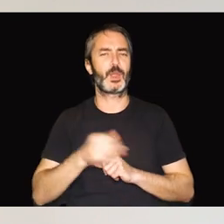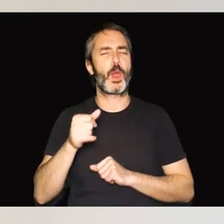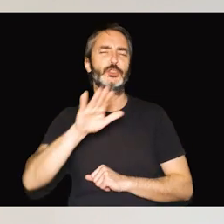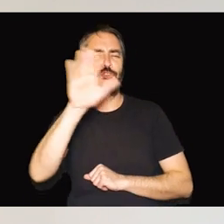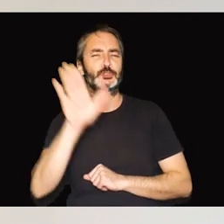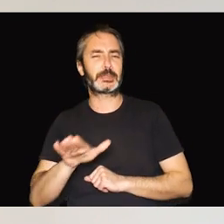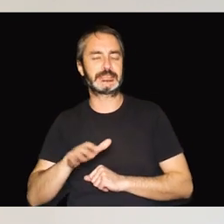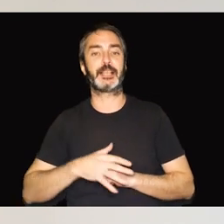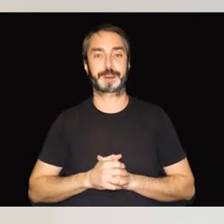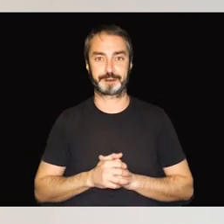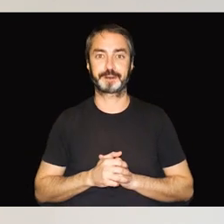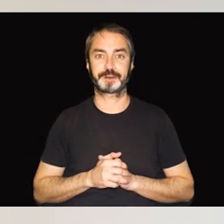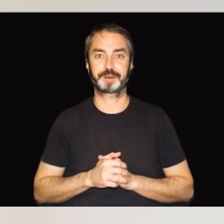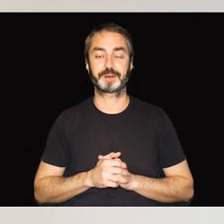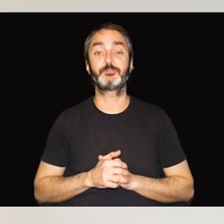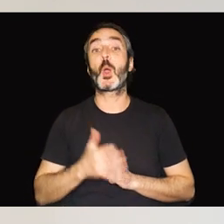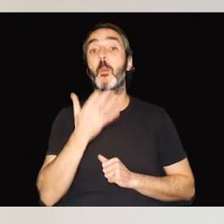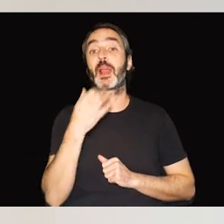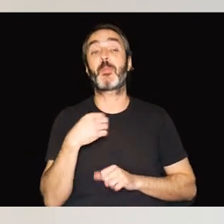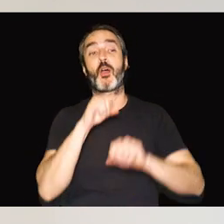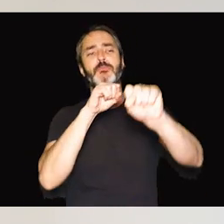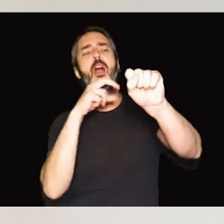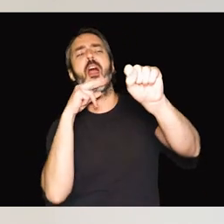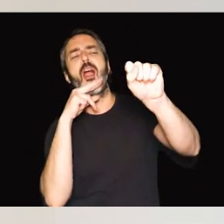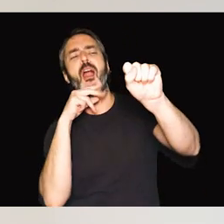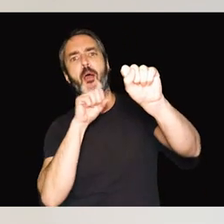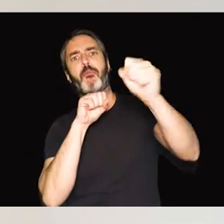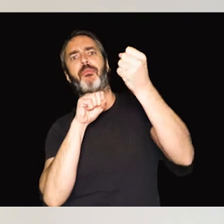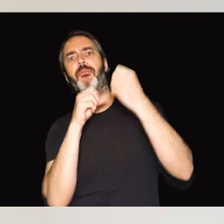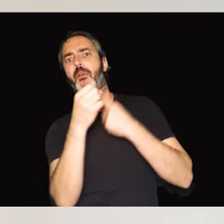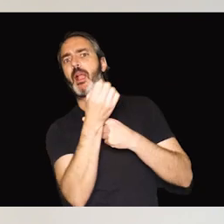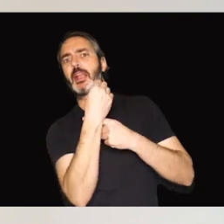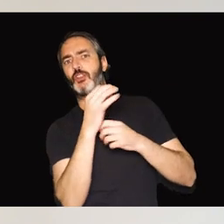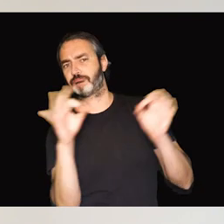sospechar. No responde cuando se le habla desde detrás.